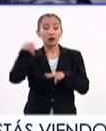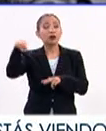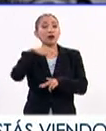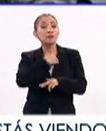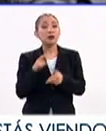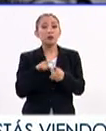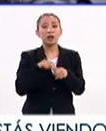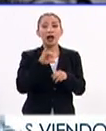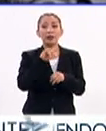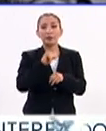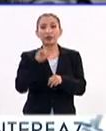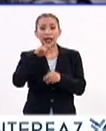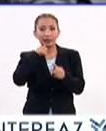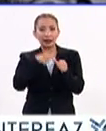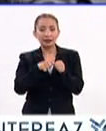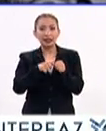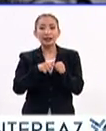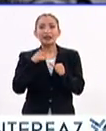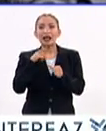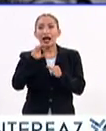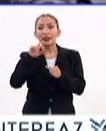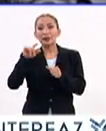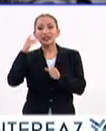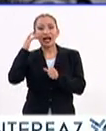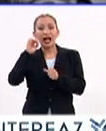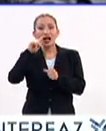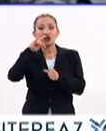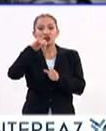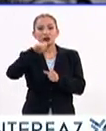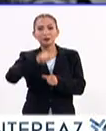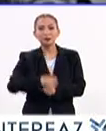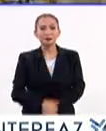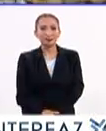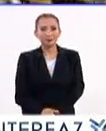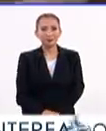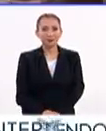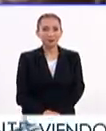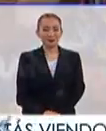maestro. Fue miembro de la Academia de Letrán y de la Academia de San Carlos.